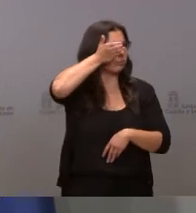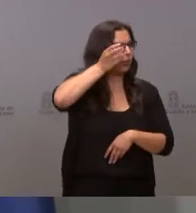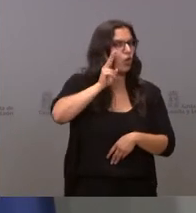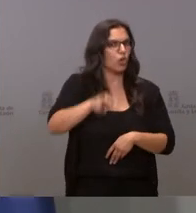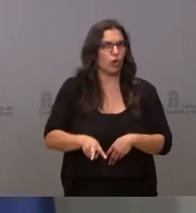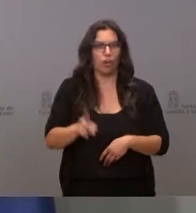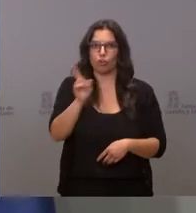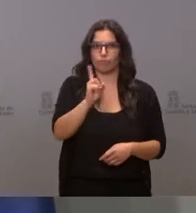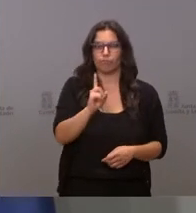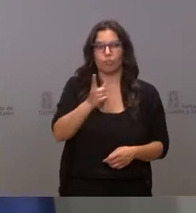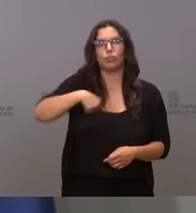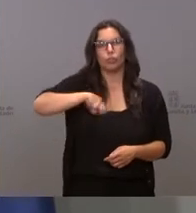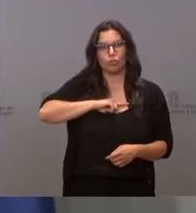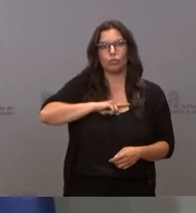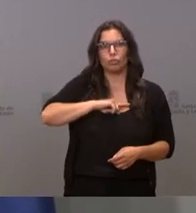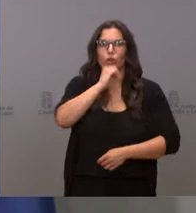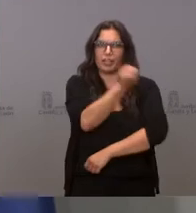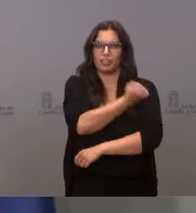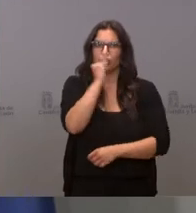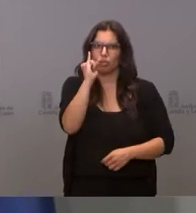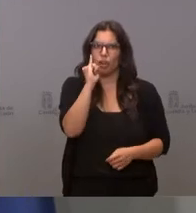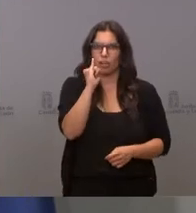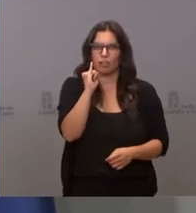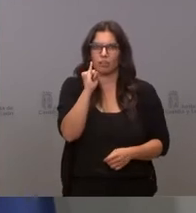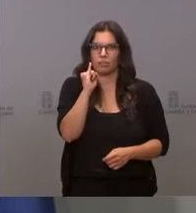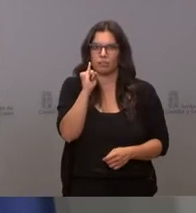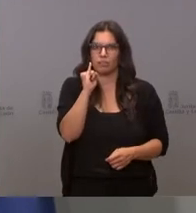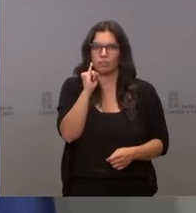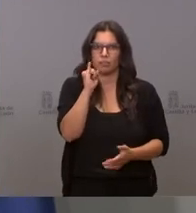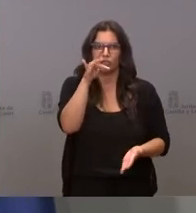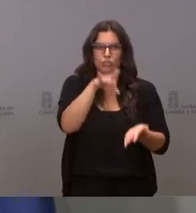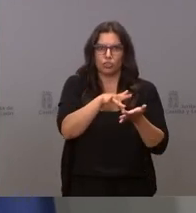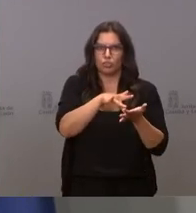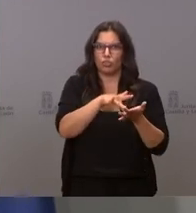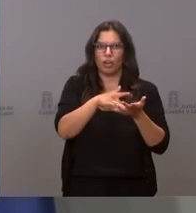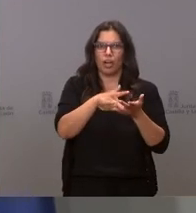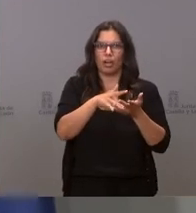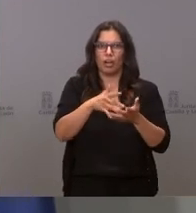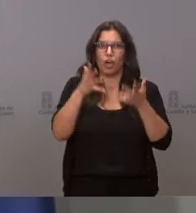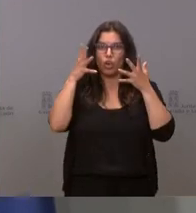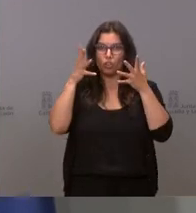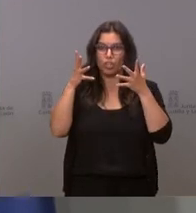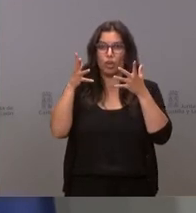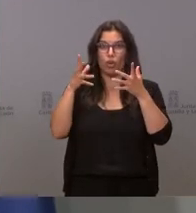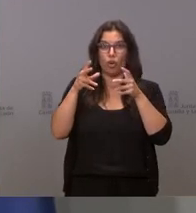sí guardamos registro de lo ocurrido en cada Consejo Interterritorial.